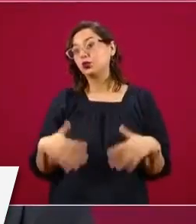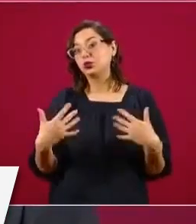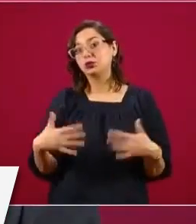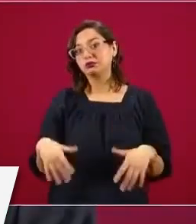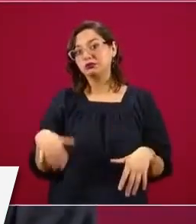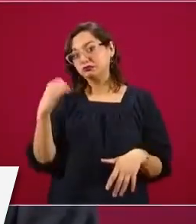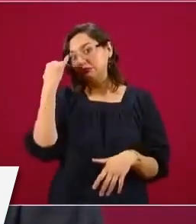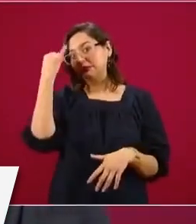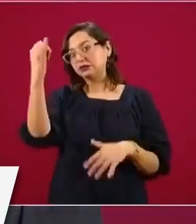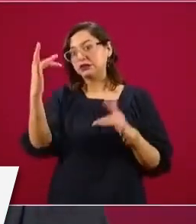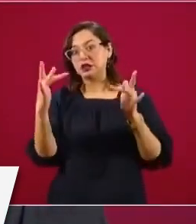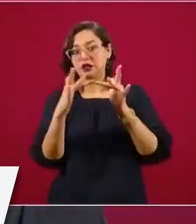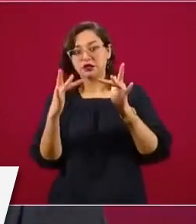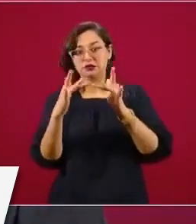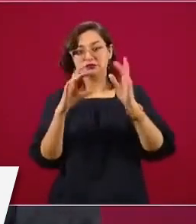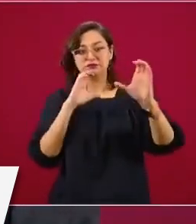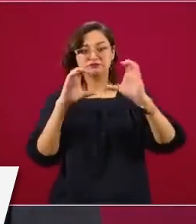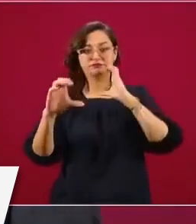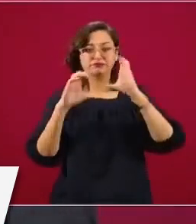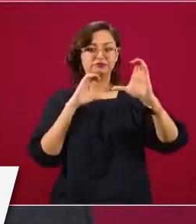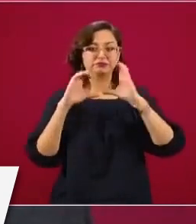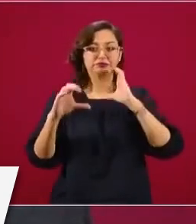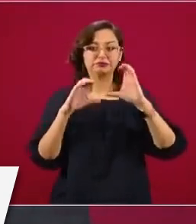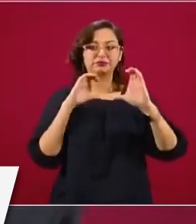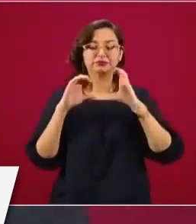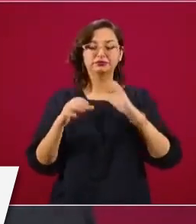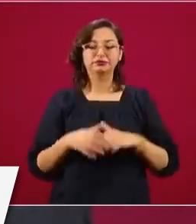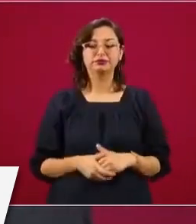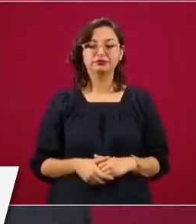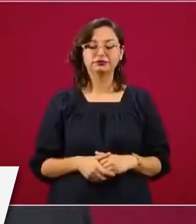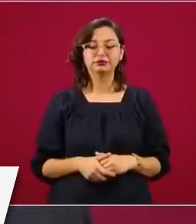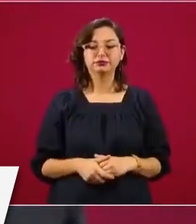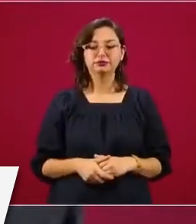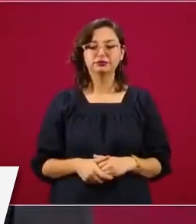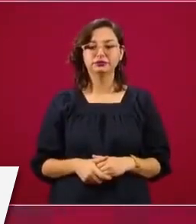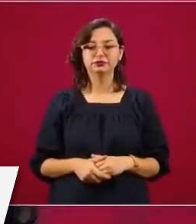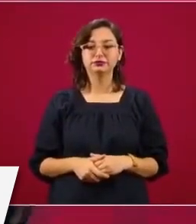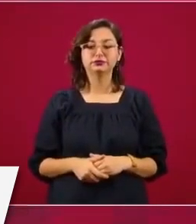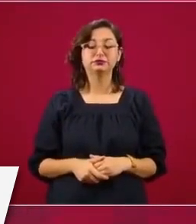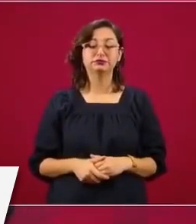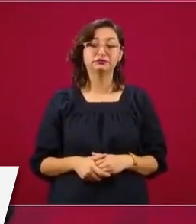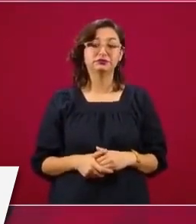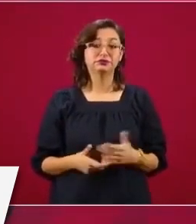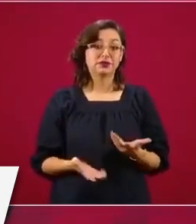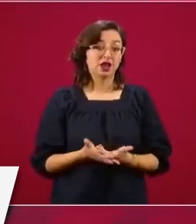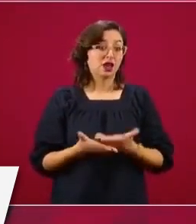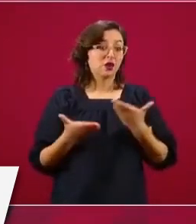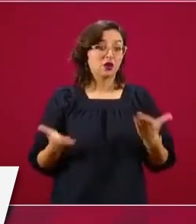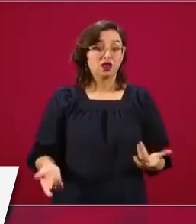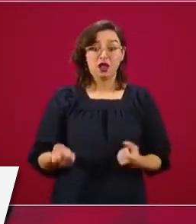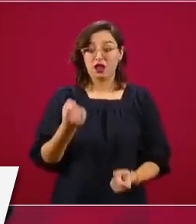va a lograr. Ahora hay cabeceras municipales,